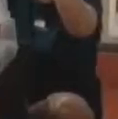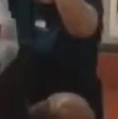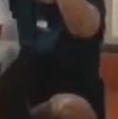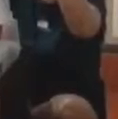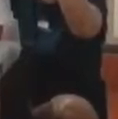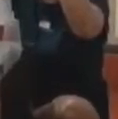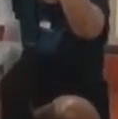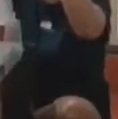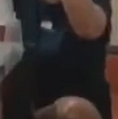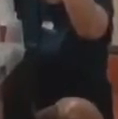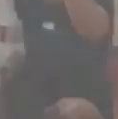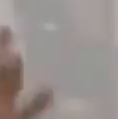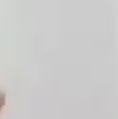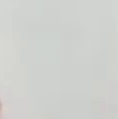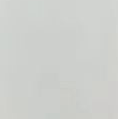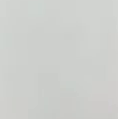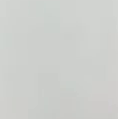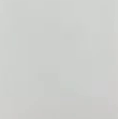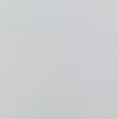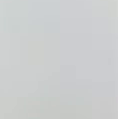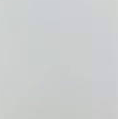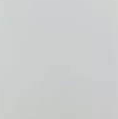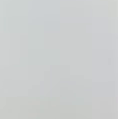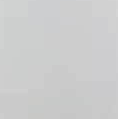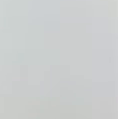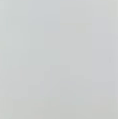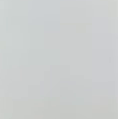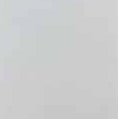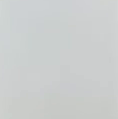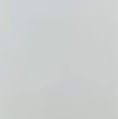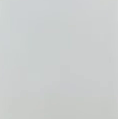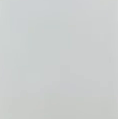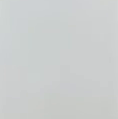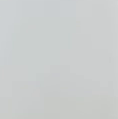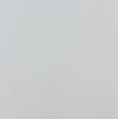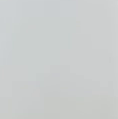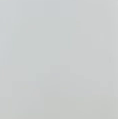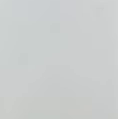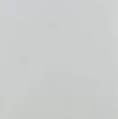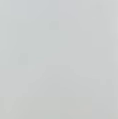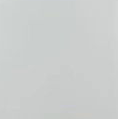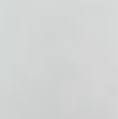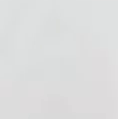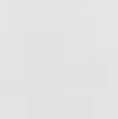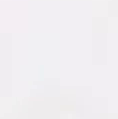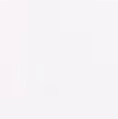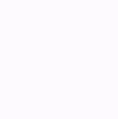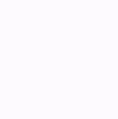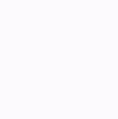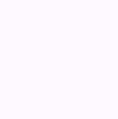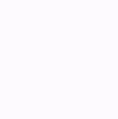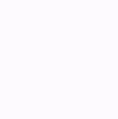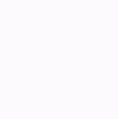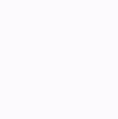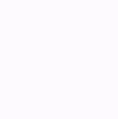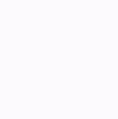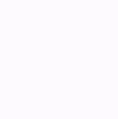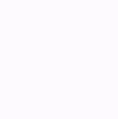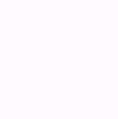qué podrían mejorar. Y lo más importante, anímalos a seguir aprendiendo en casa. Juntos lo lograremos.